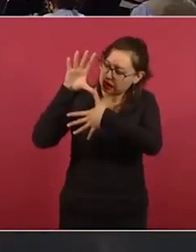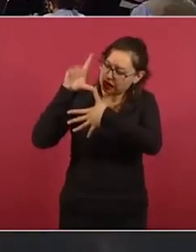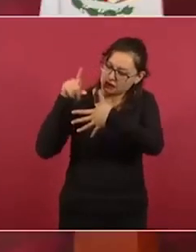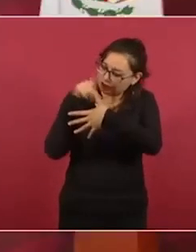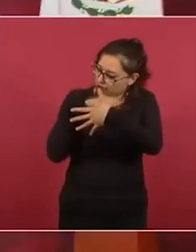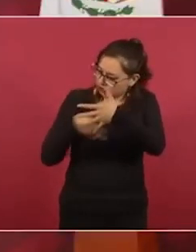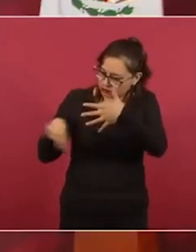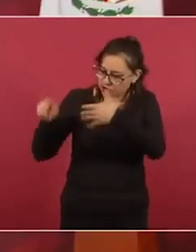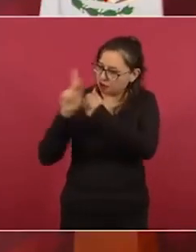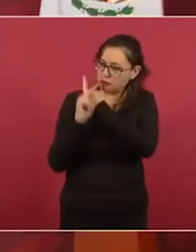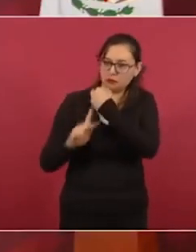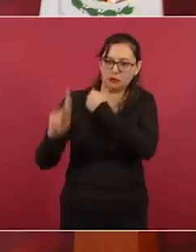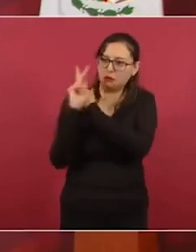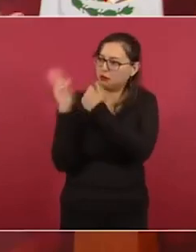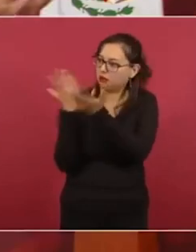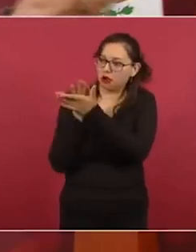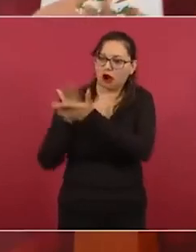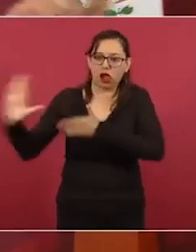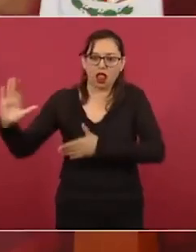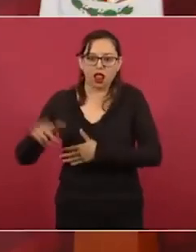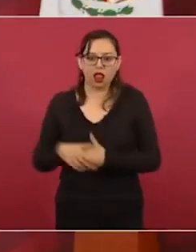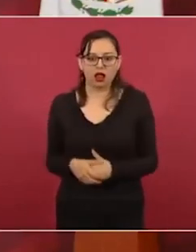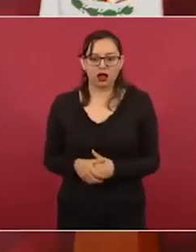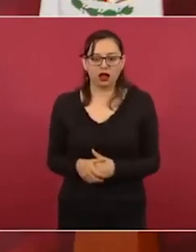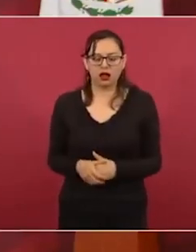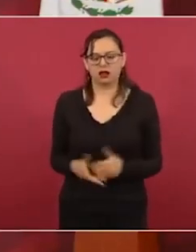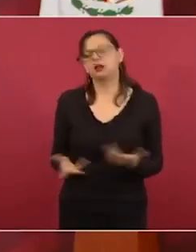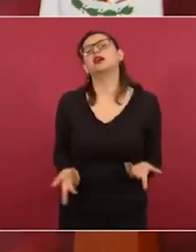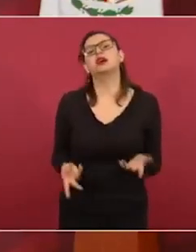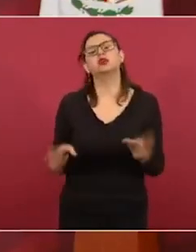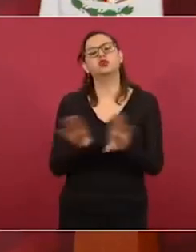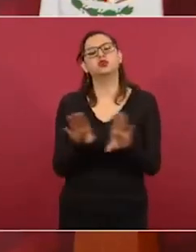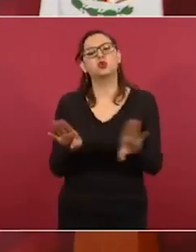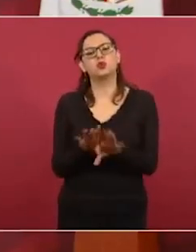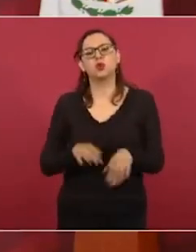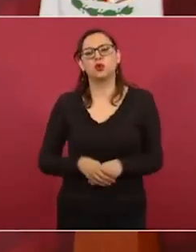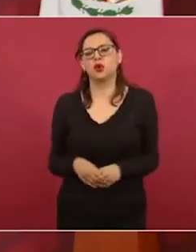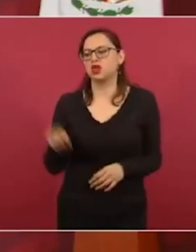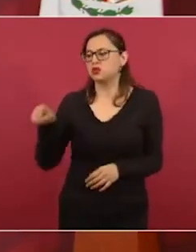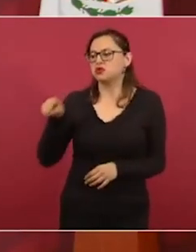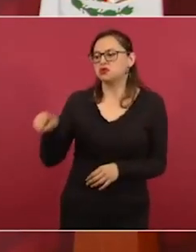los no invitados? Ya lo dije,